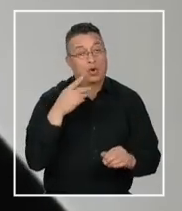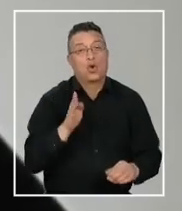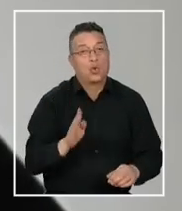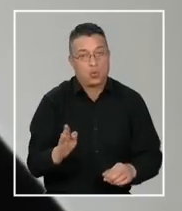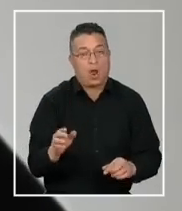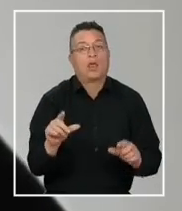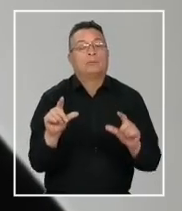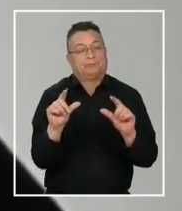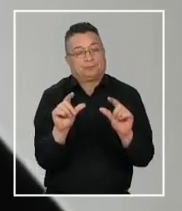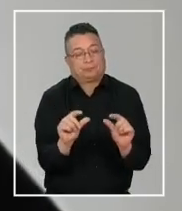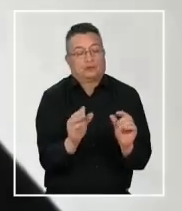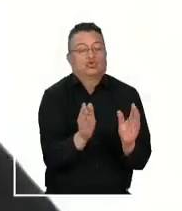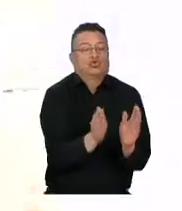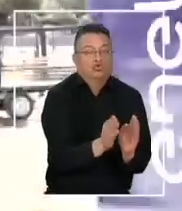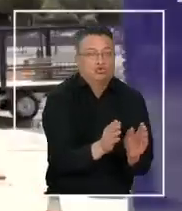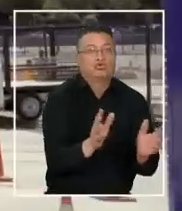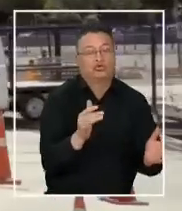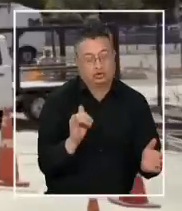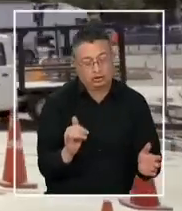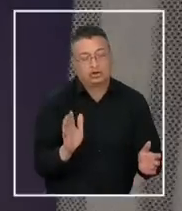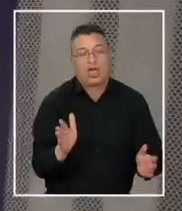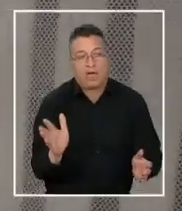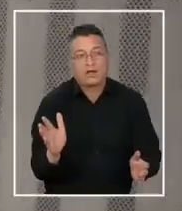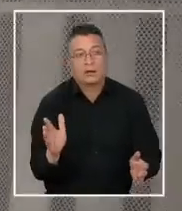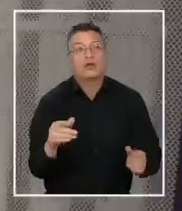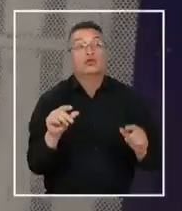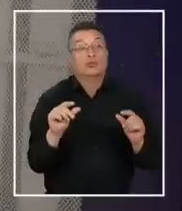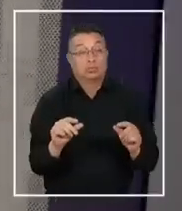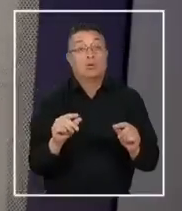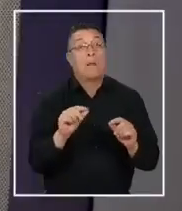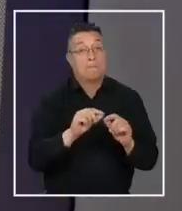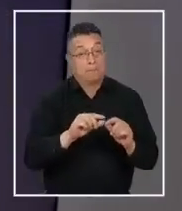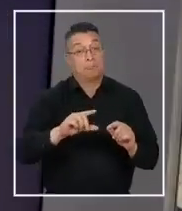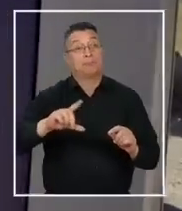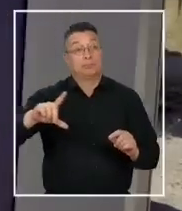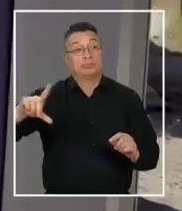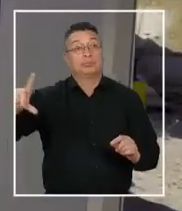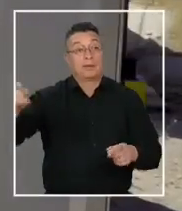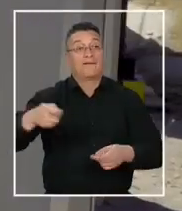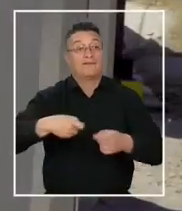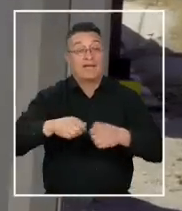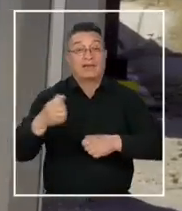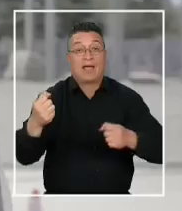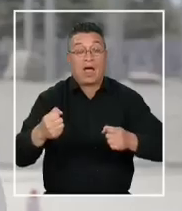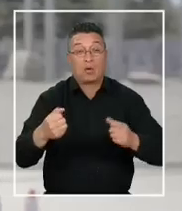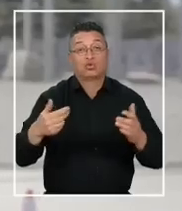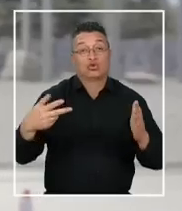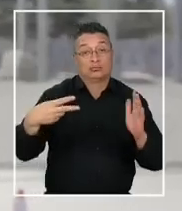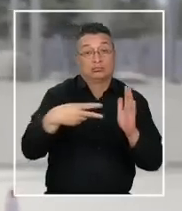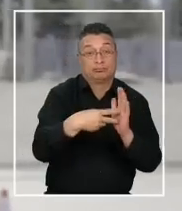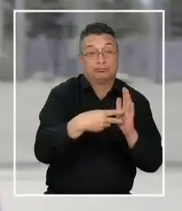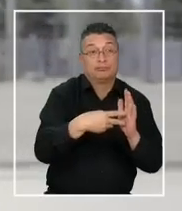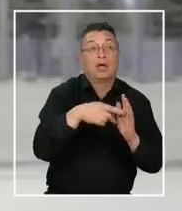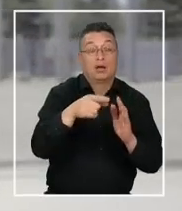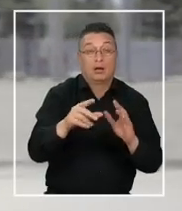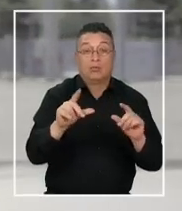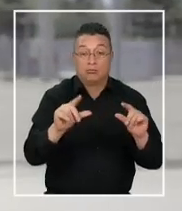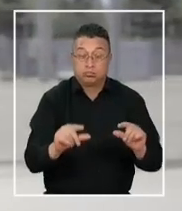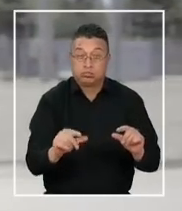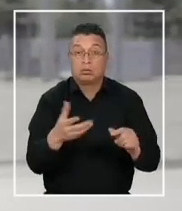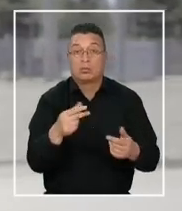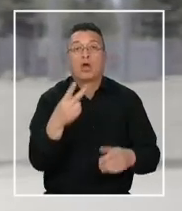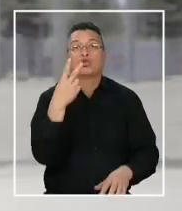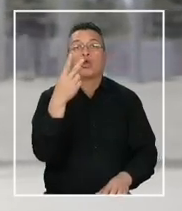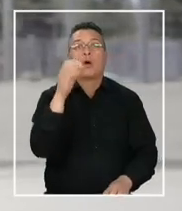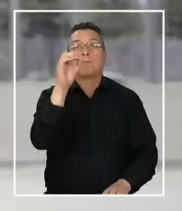un mercado pequeño y restringido. Restringido pero en crecimiento. La venta de automóviles eléctricos y de baja emisión representa cerca